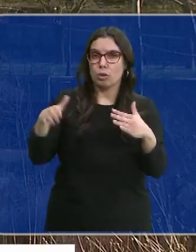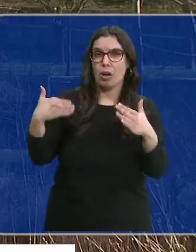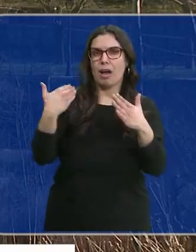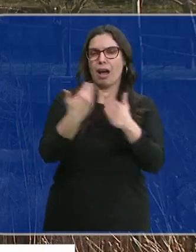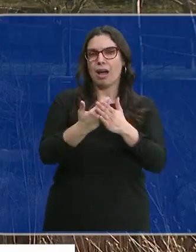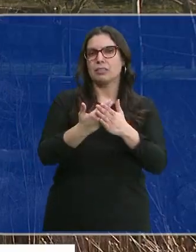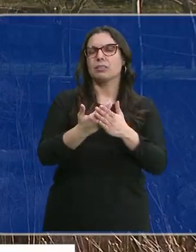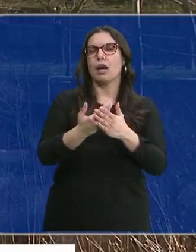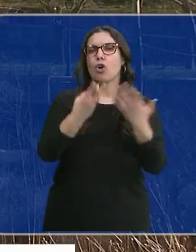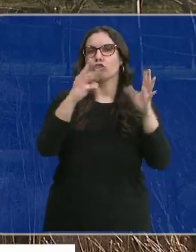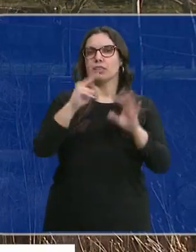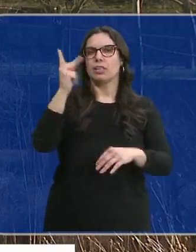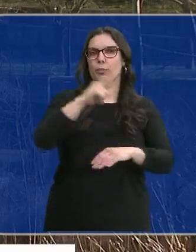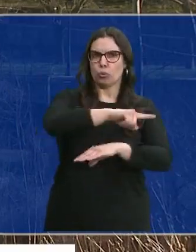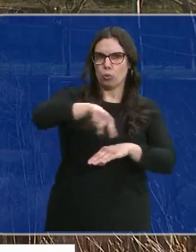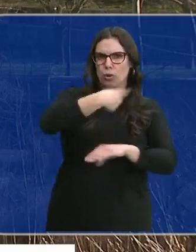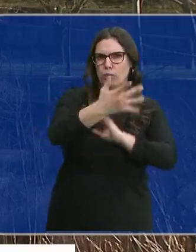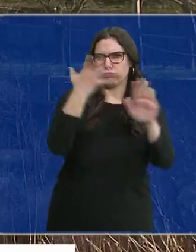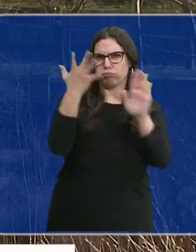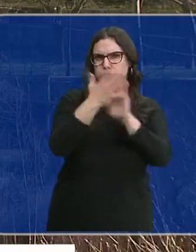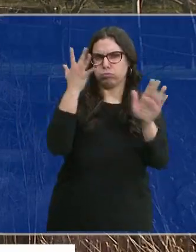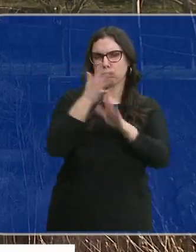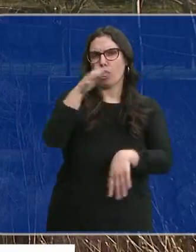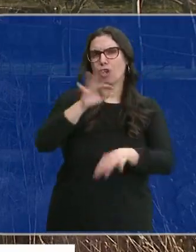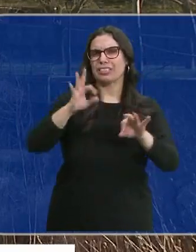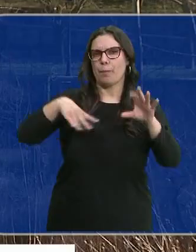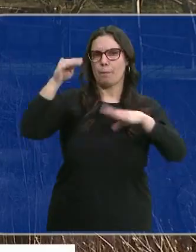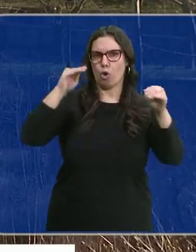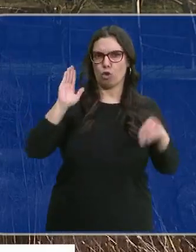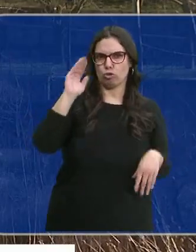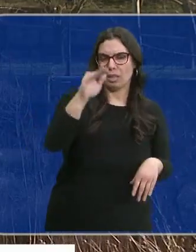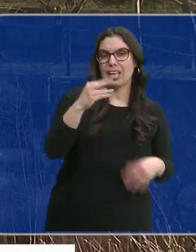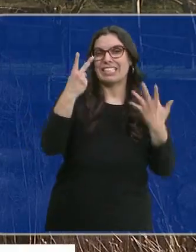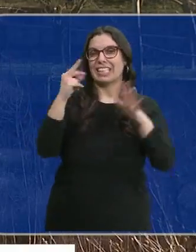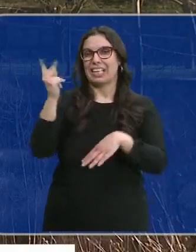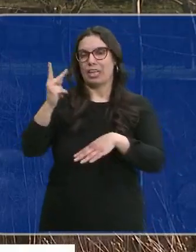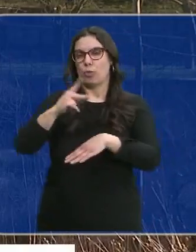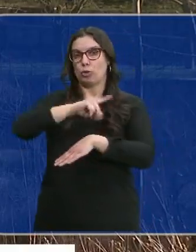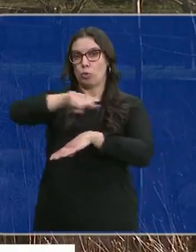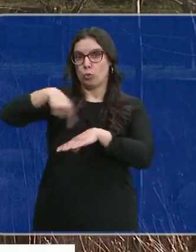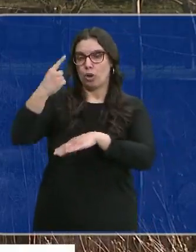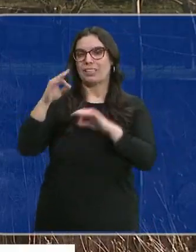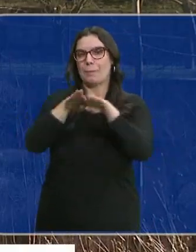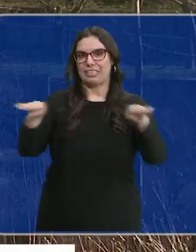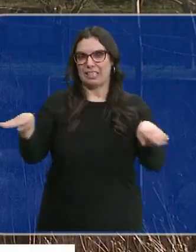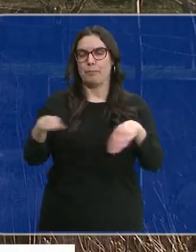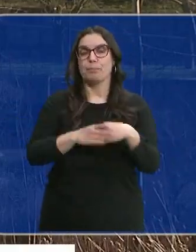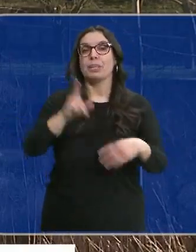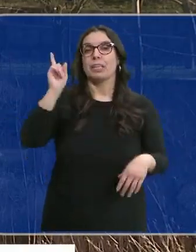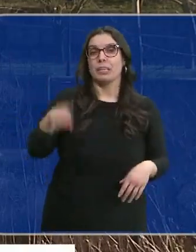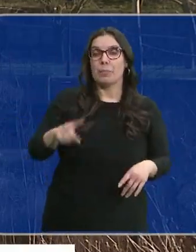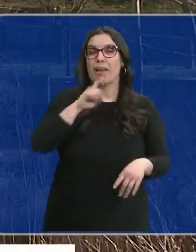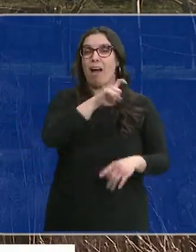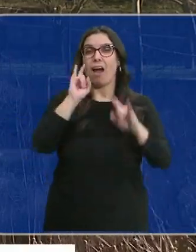soplar con rachas de hasta 80 kilómetros por hora en las zonas montañosas, 70 kilómetros por hora en la meseta. También activa